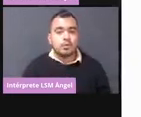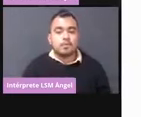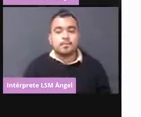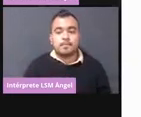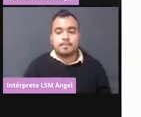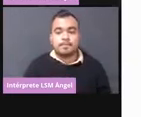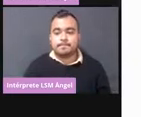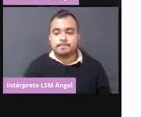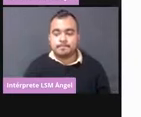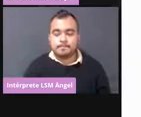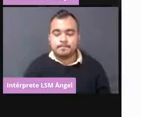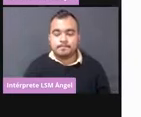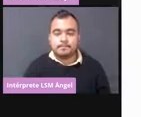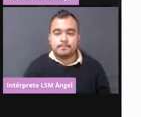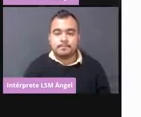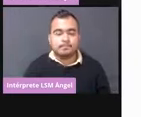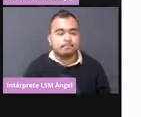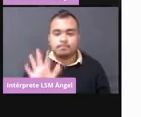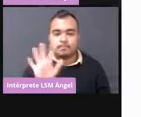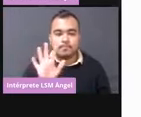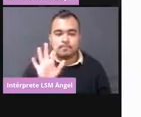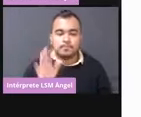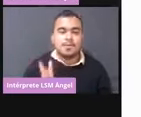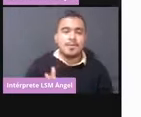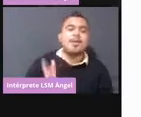Y lo, no, la anterior.